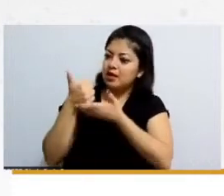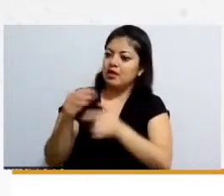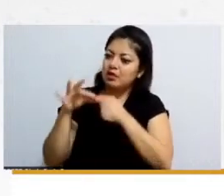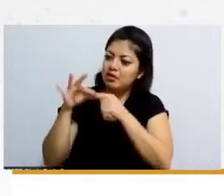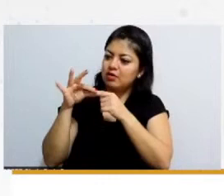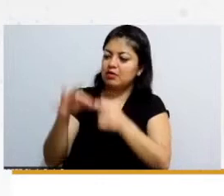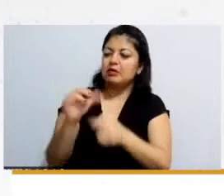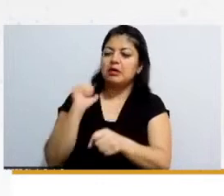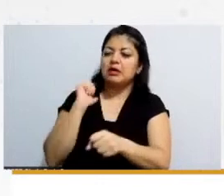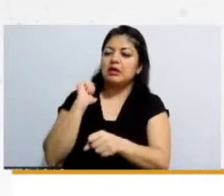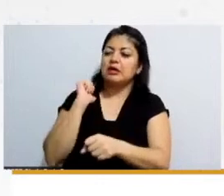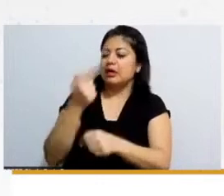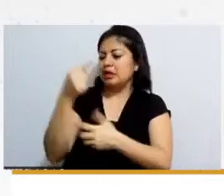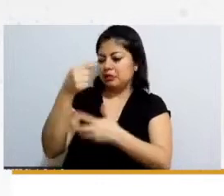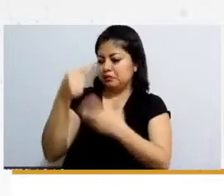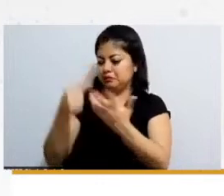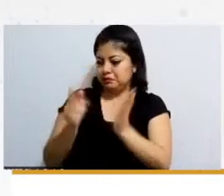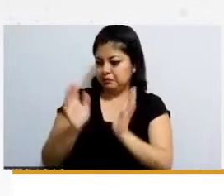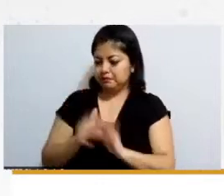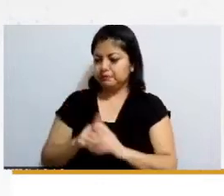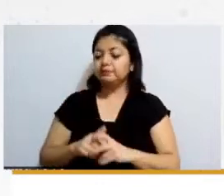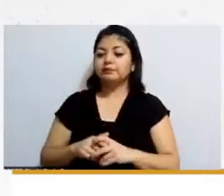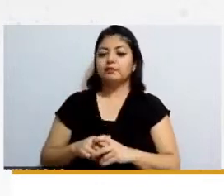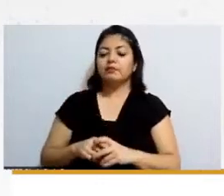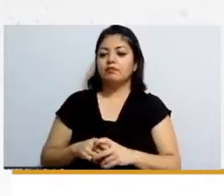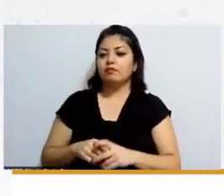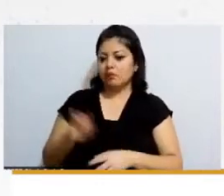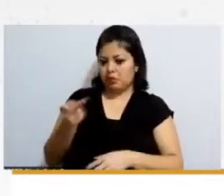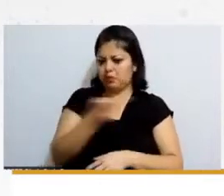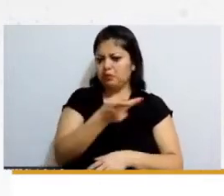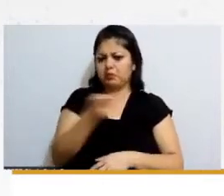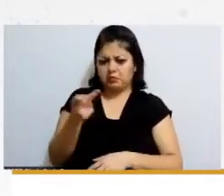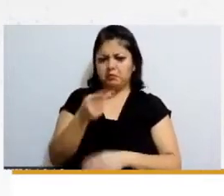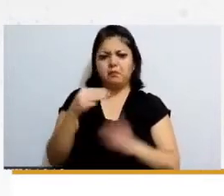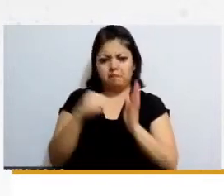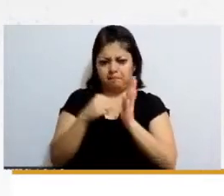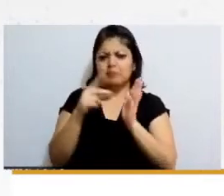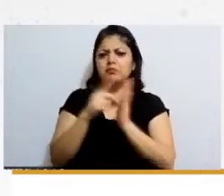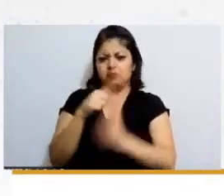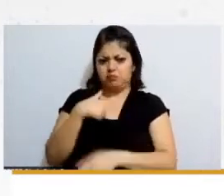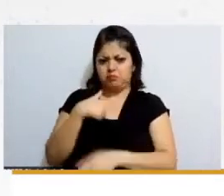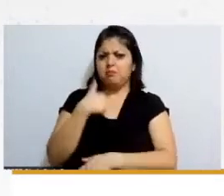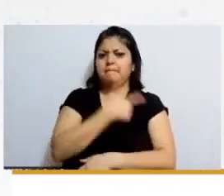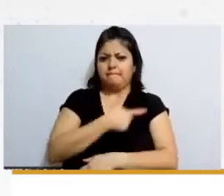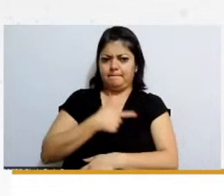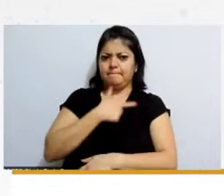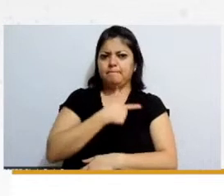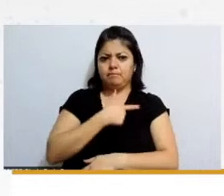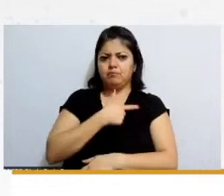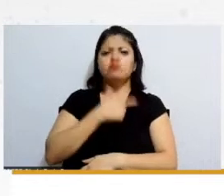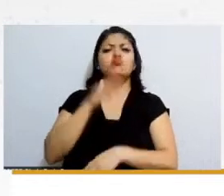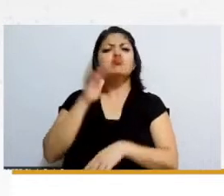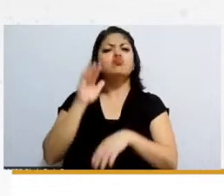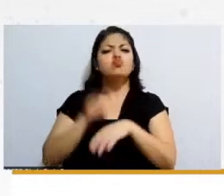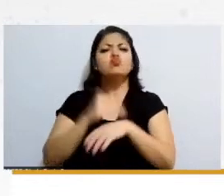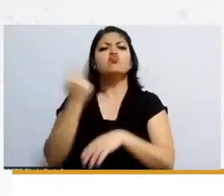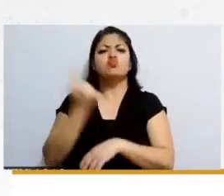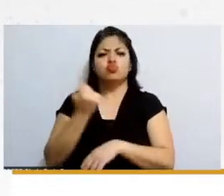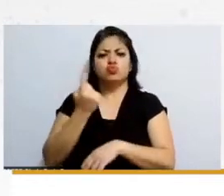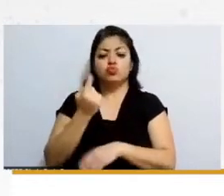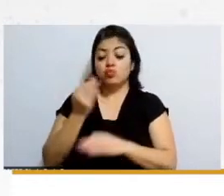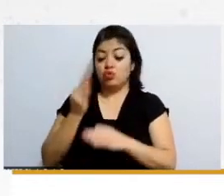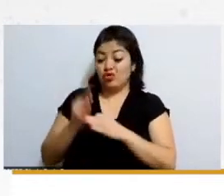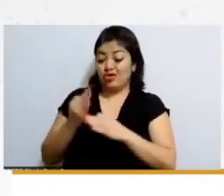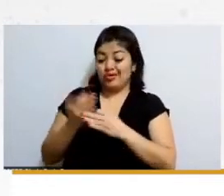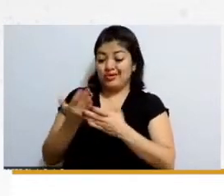los dos las dos formas las dos metodologías me gustan porque en esta nos va dando